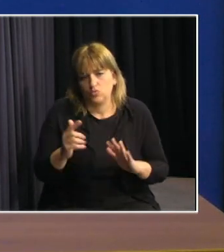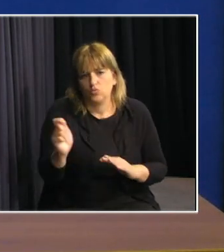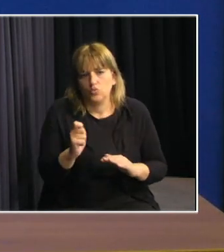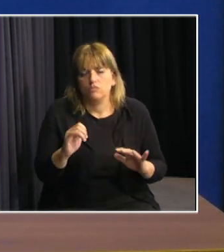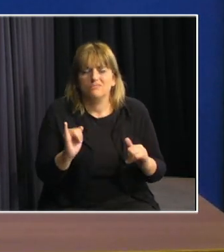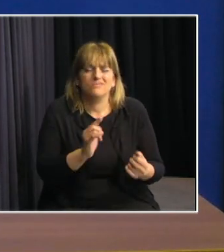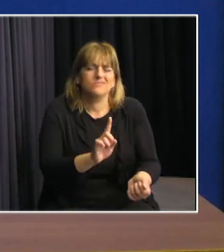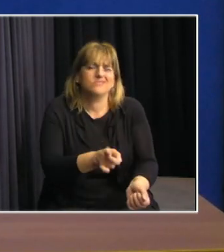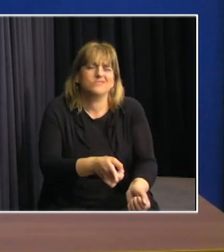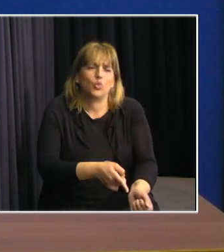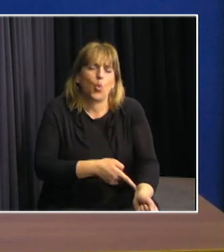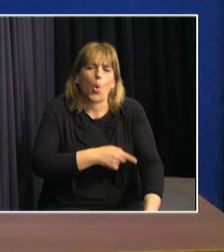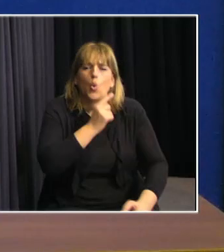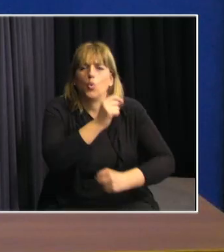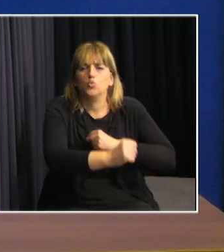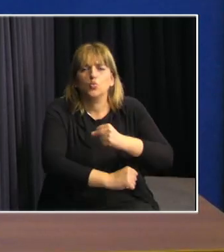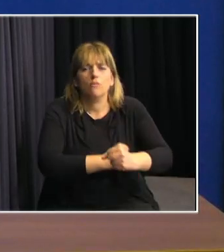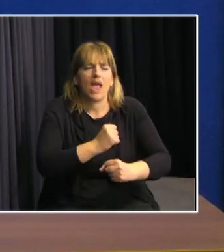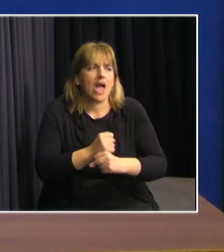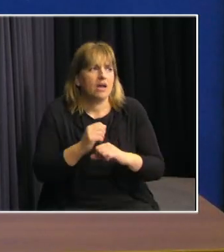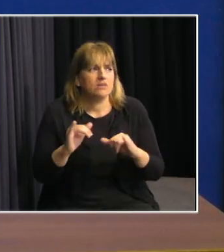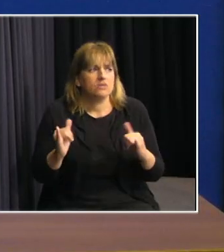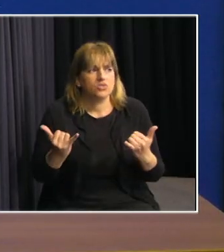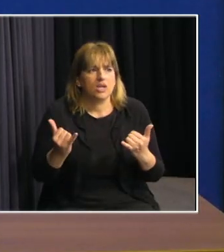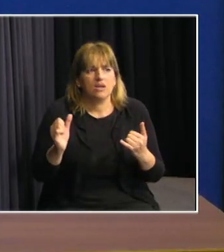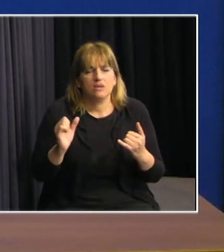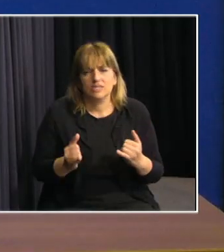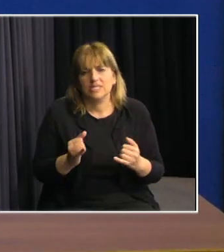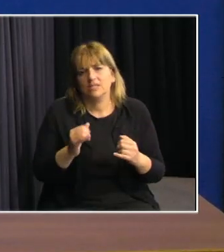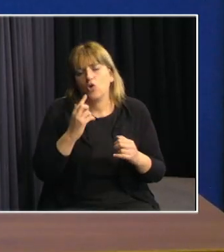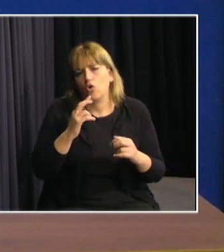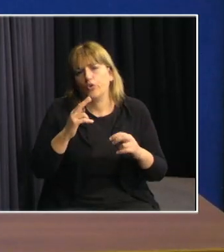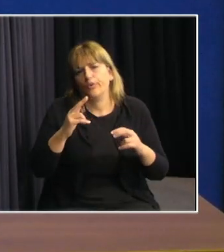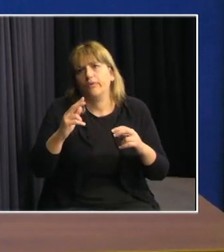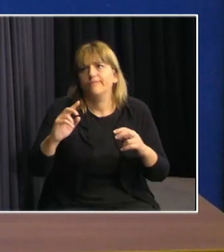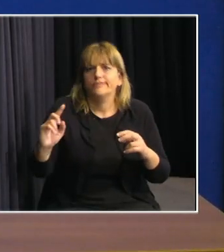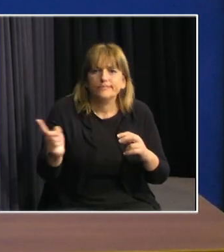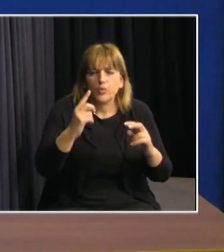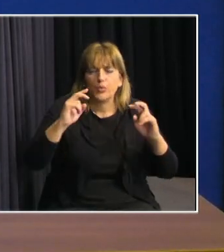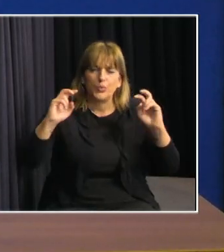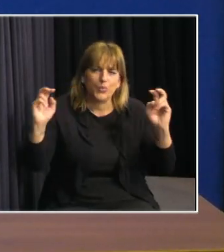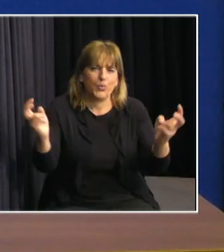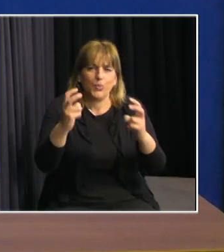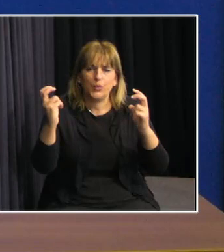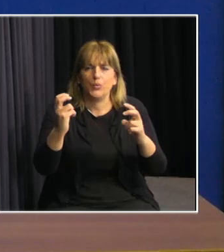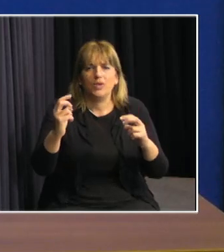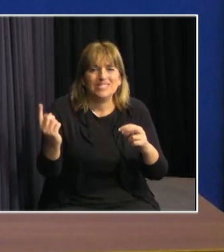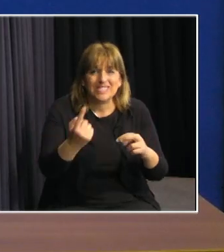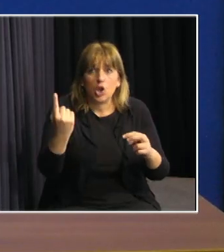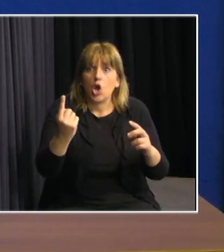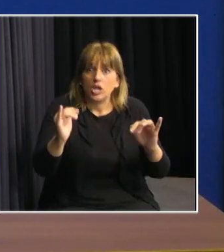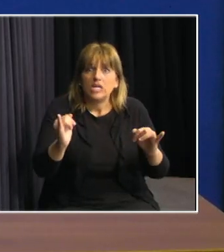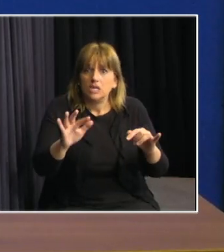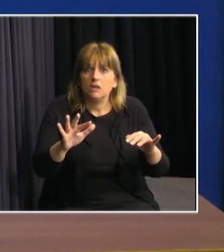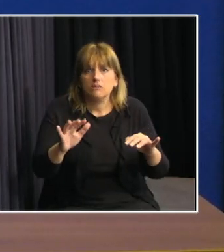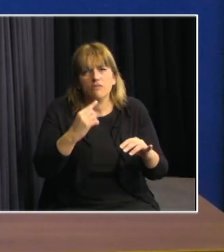acostumbrado en estos últimos años a tener que lidiar, por ejemplo, con ciclones, y el manejo de la información ha